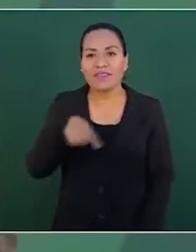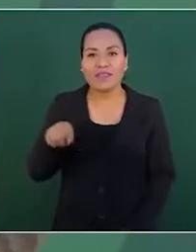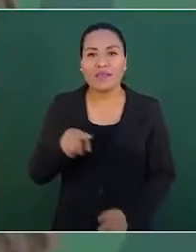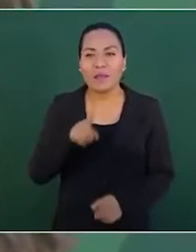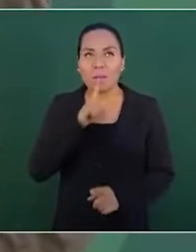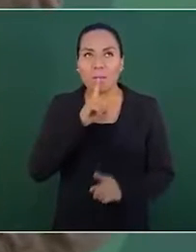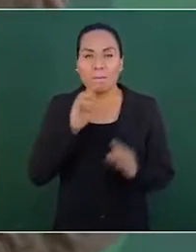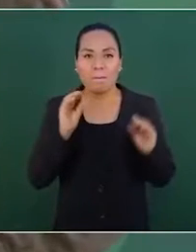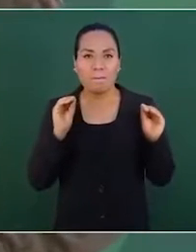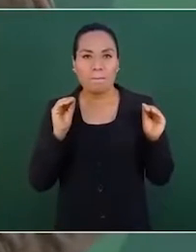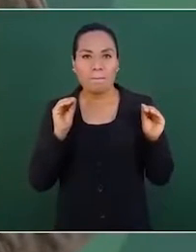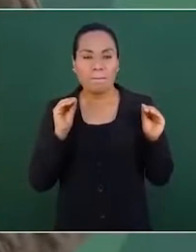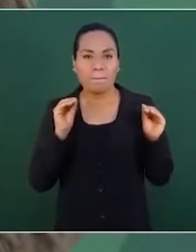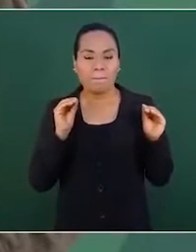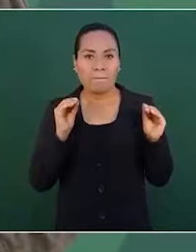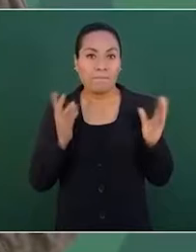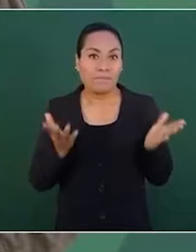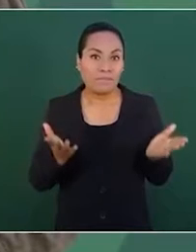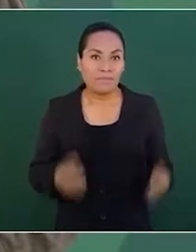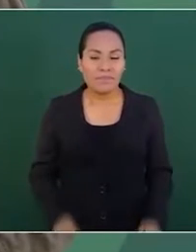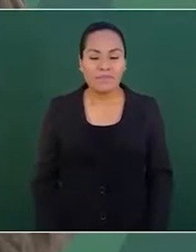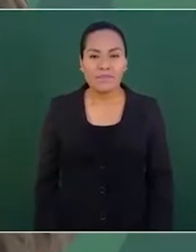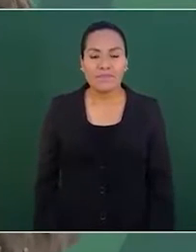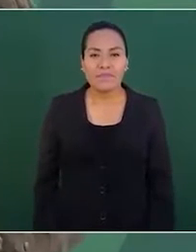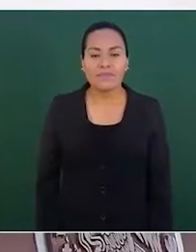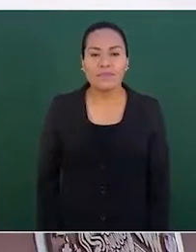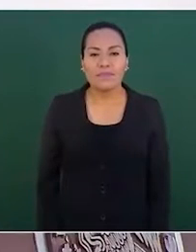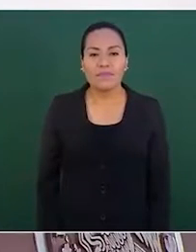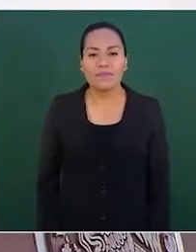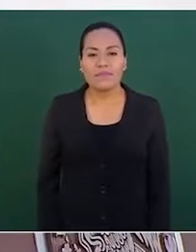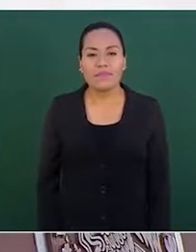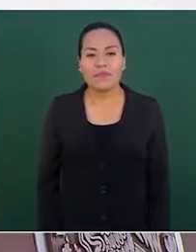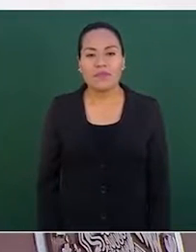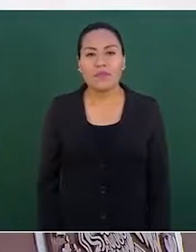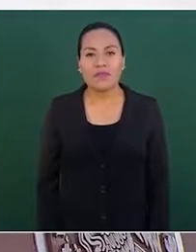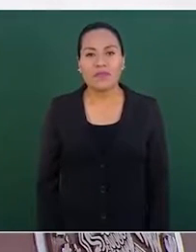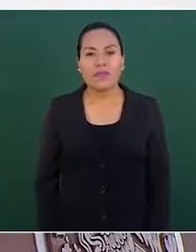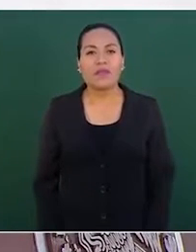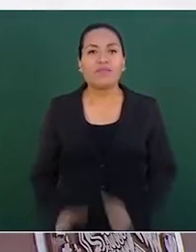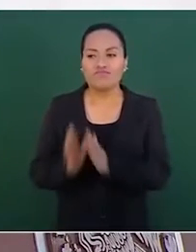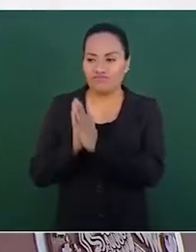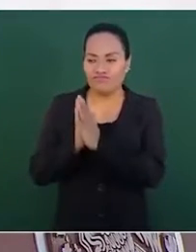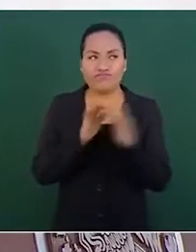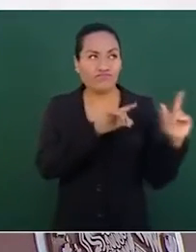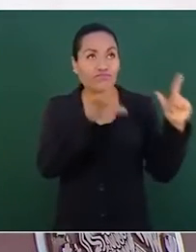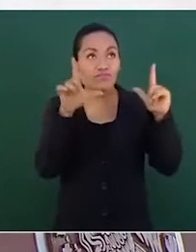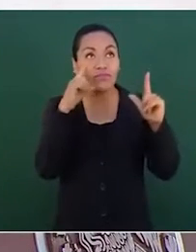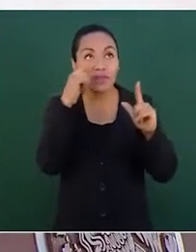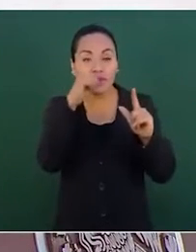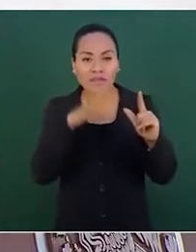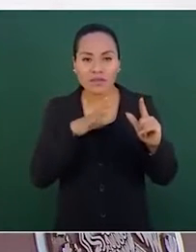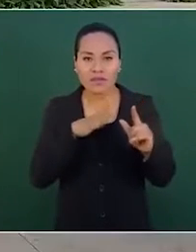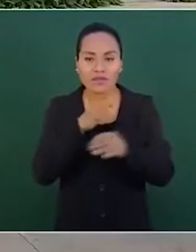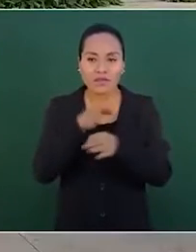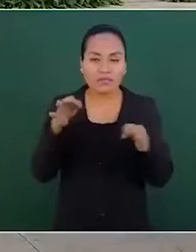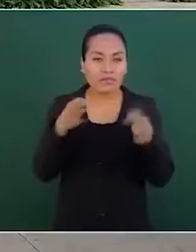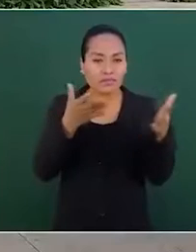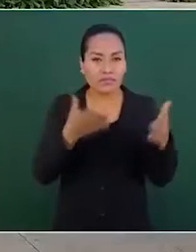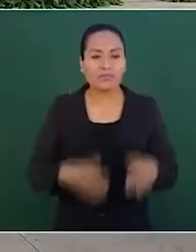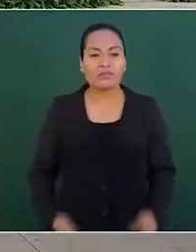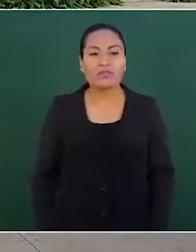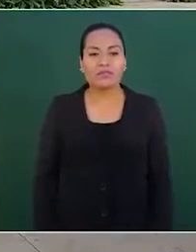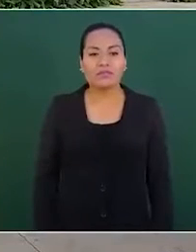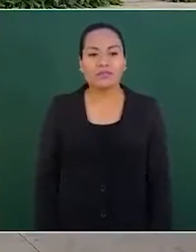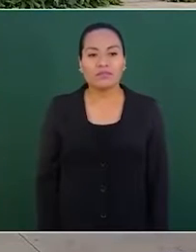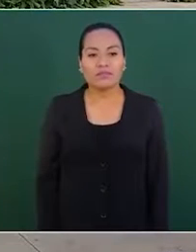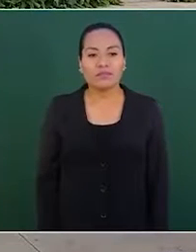pero a ver, pon la encuesta, miren,